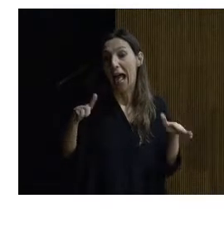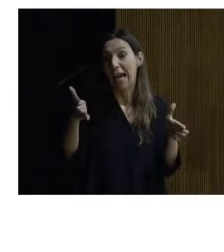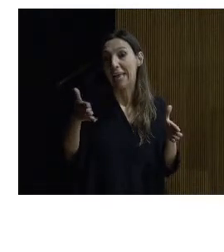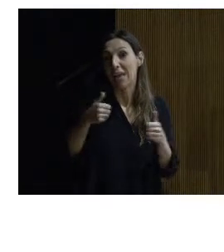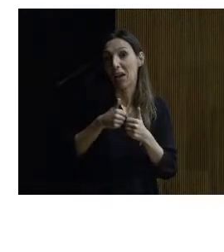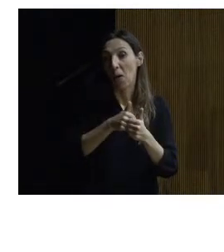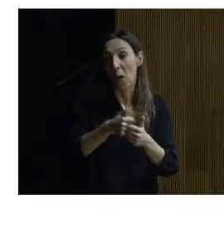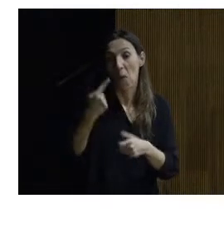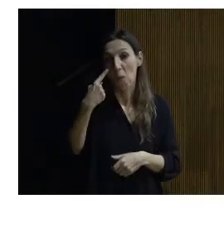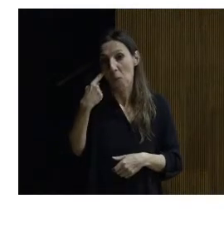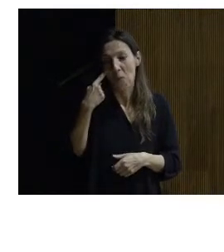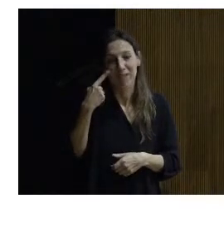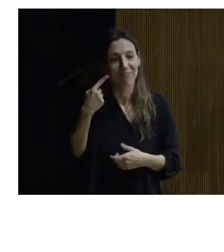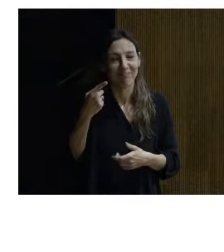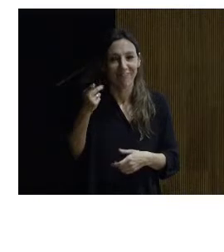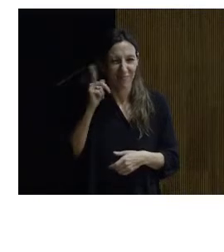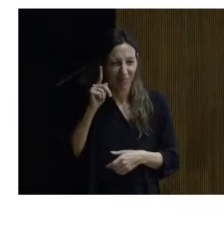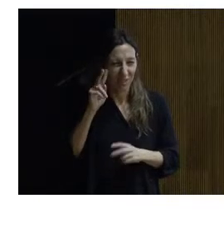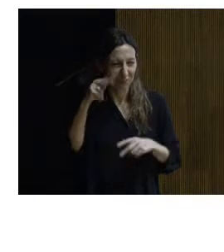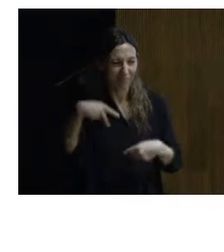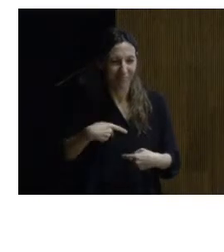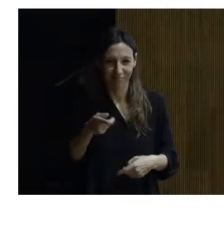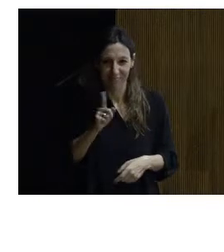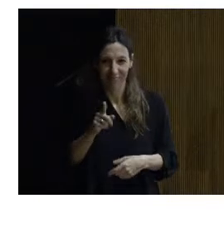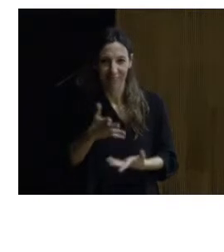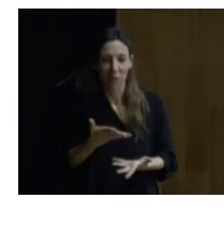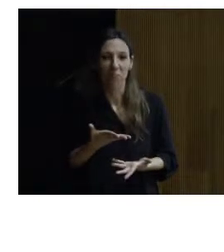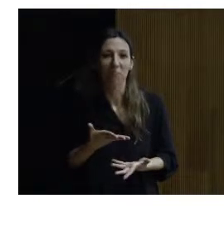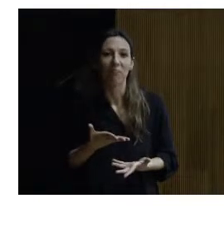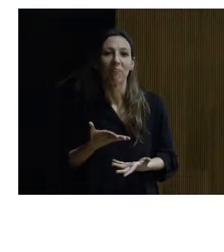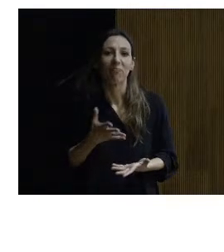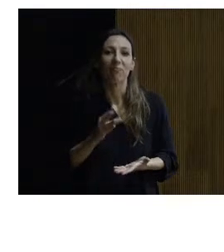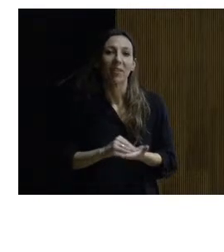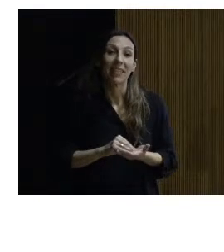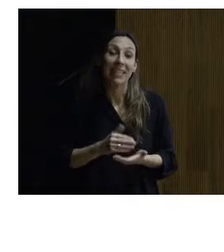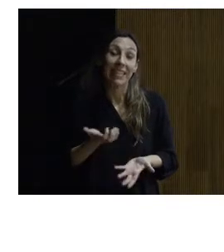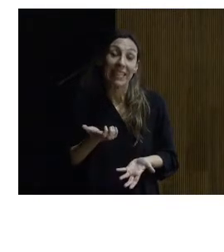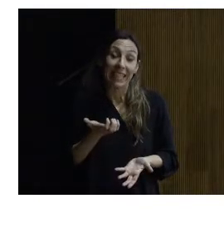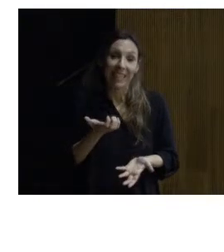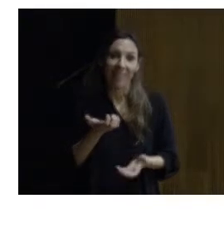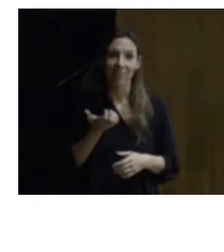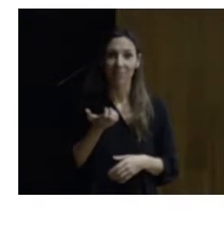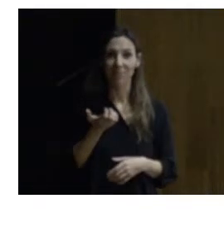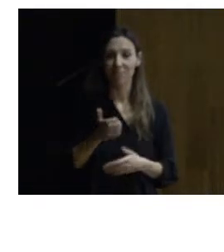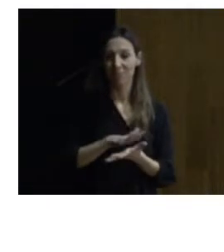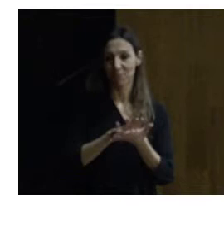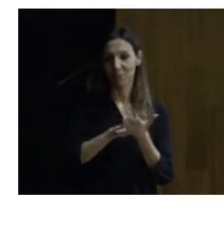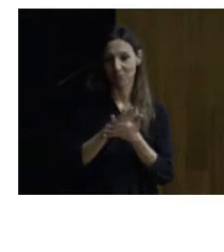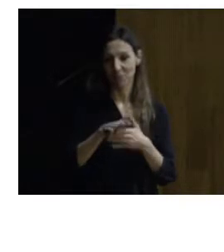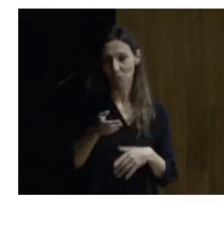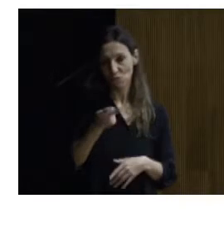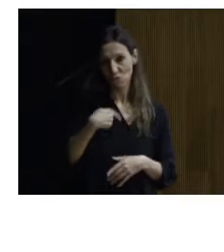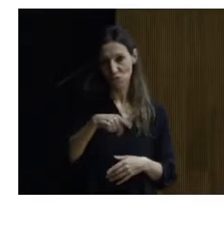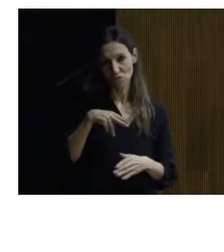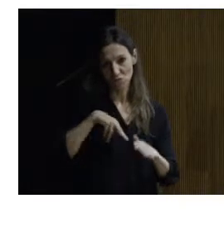más bien como un diablo cojuelo metiendo el dedo en el ojo muchas veces si me permitís esa expresión bueno lo que os comentaba somos un recurso